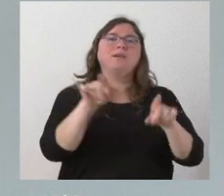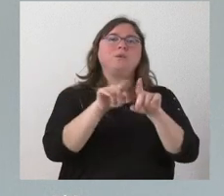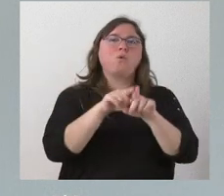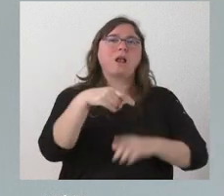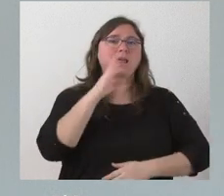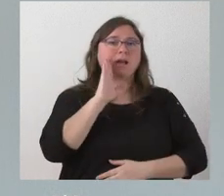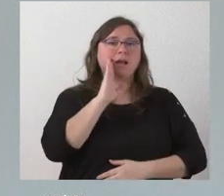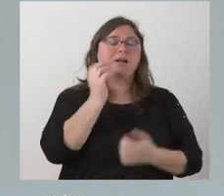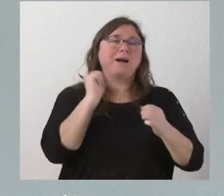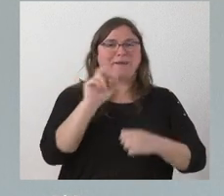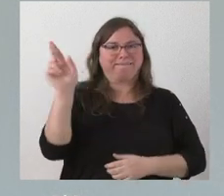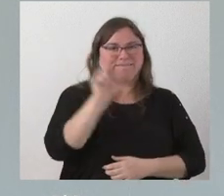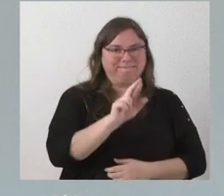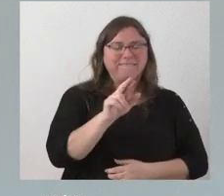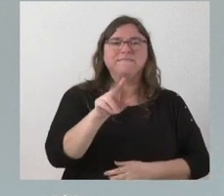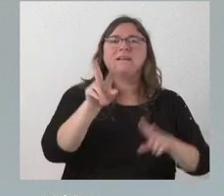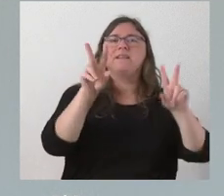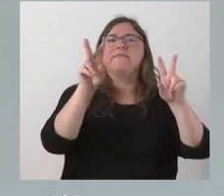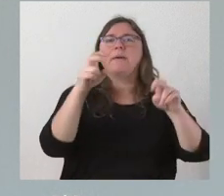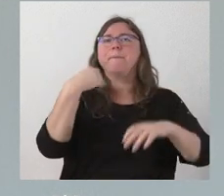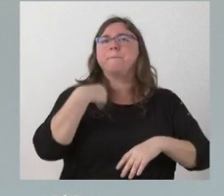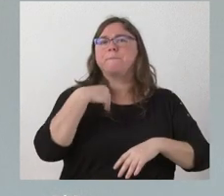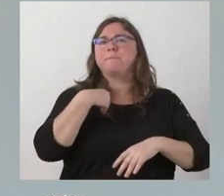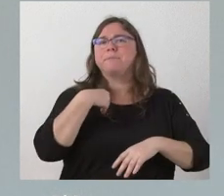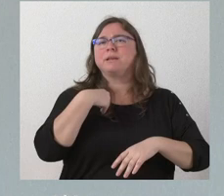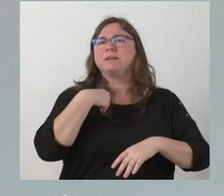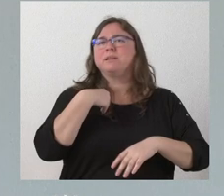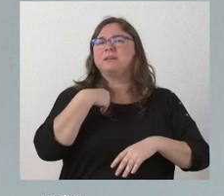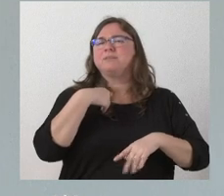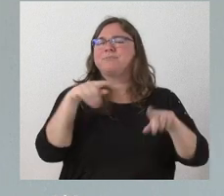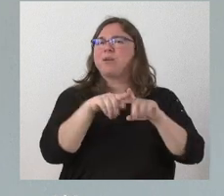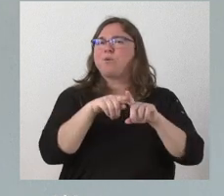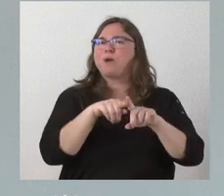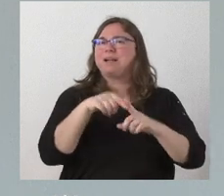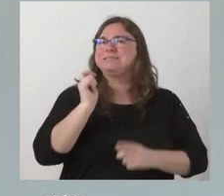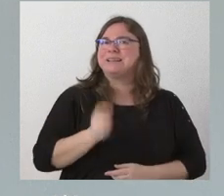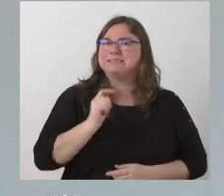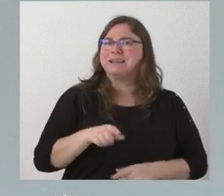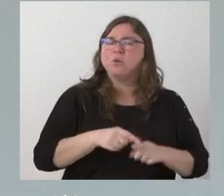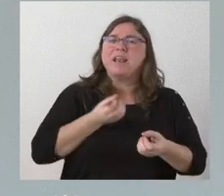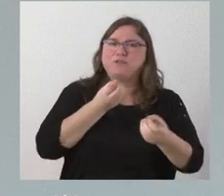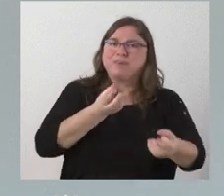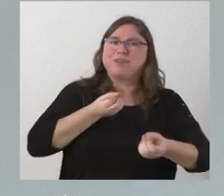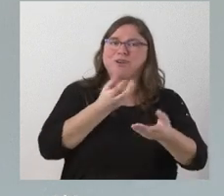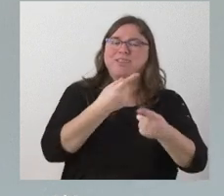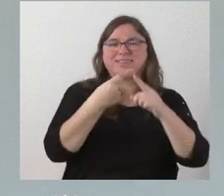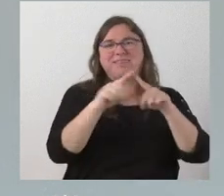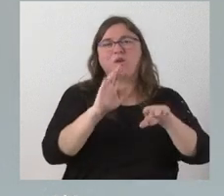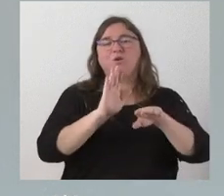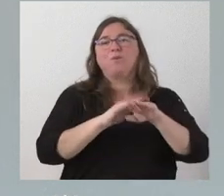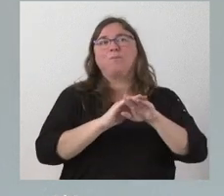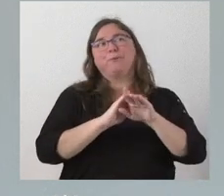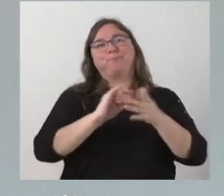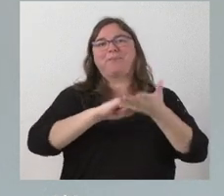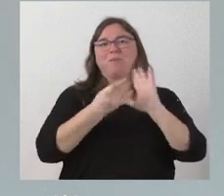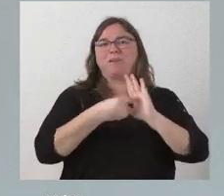aunque sea reiterativo en la sistemática habitual de información por el método digamos